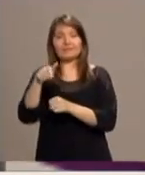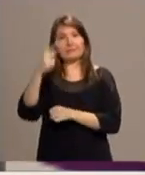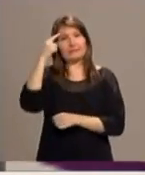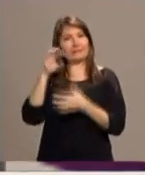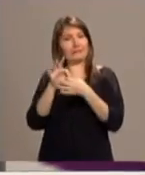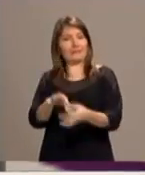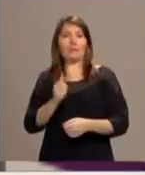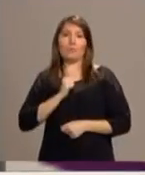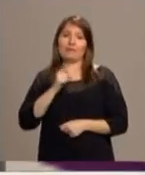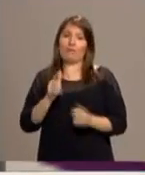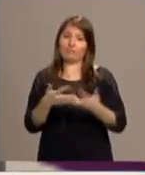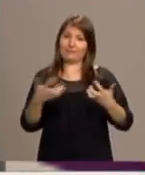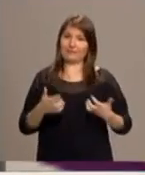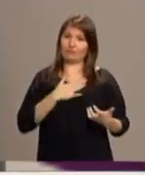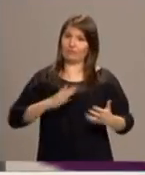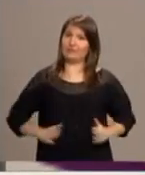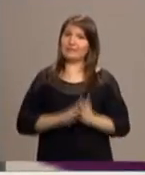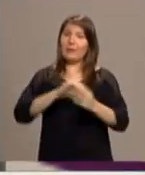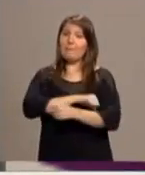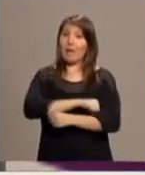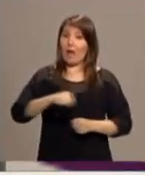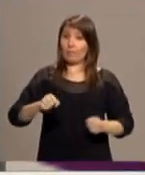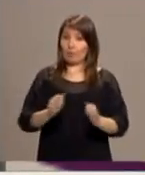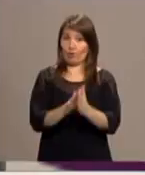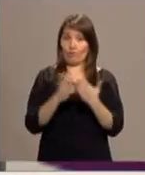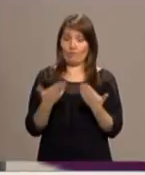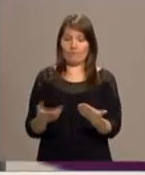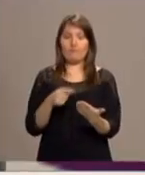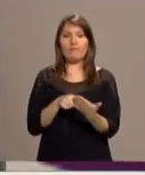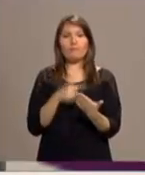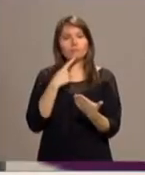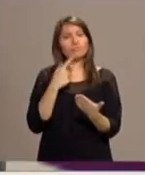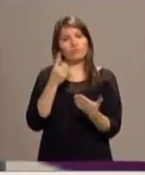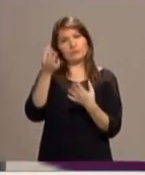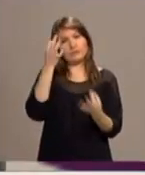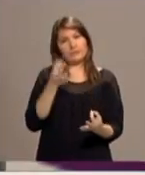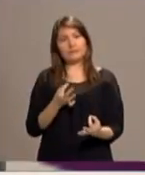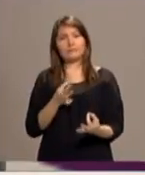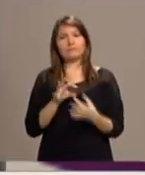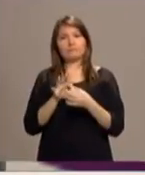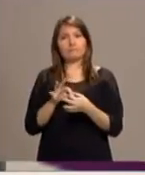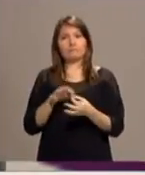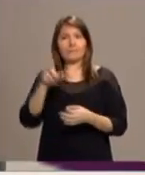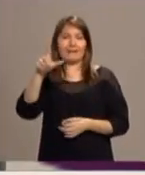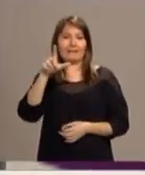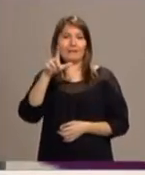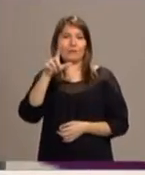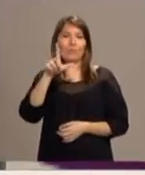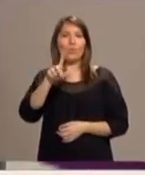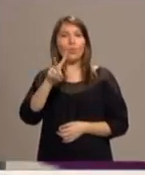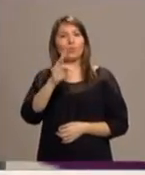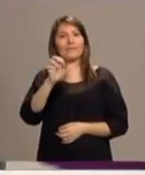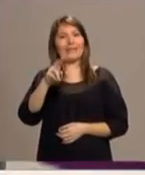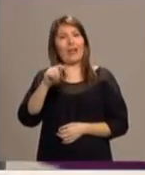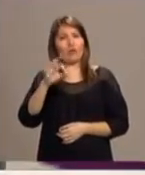que retoma muchos elementos muy queridos por la teología luterana y que además es un